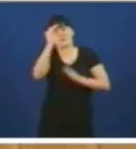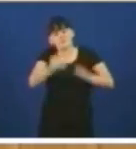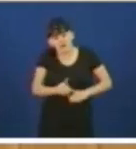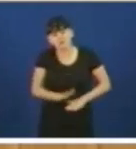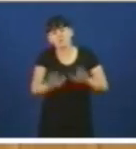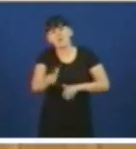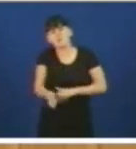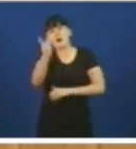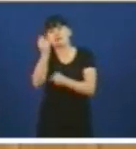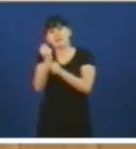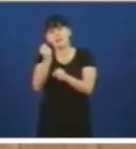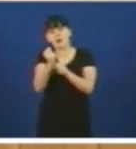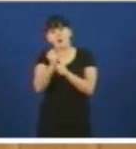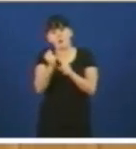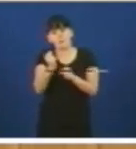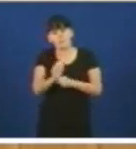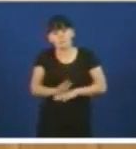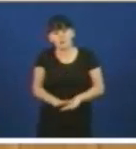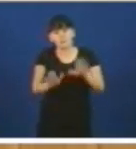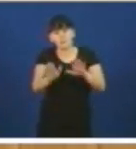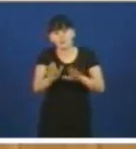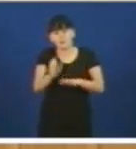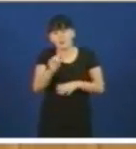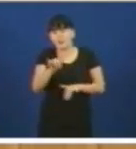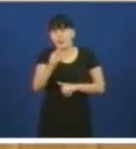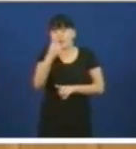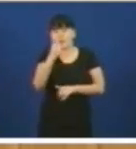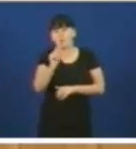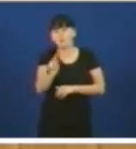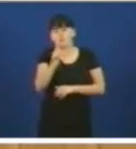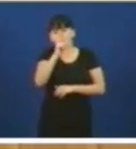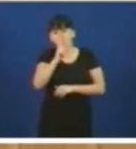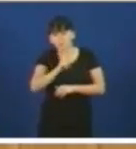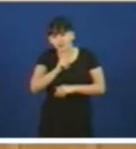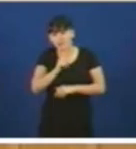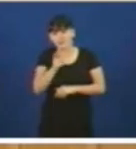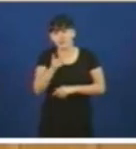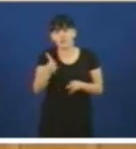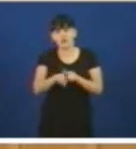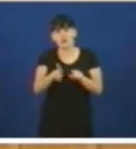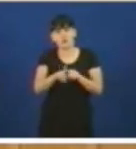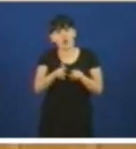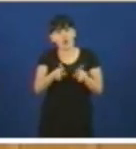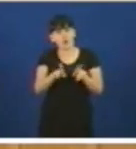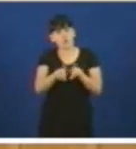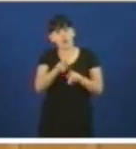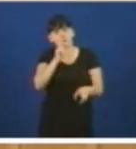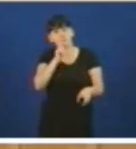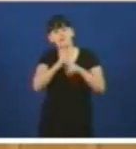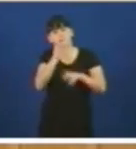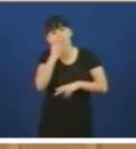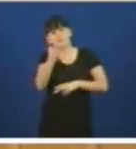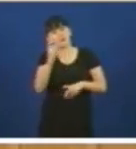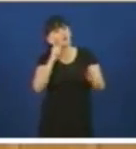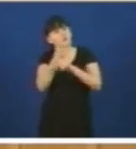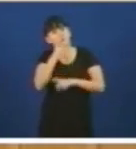mesmo fixo vostede un minuto de silencio o que vostede chama máis ben un berro de protesta pois leva pois